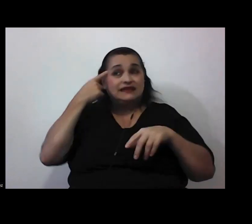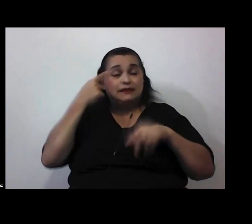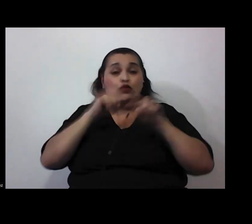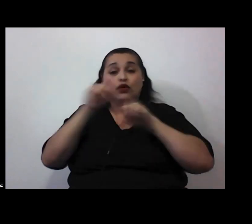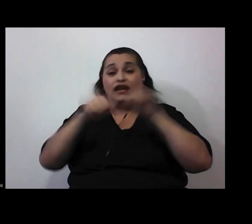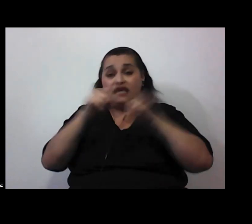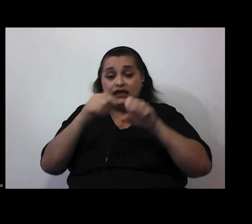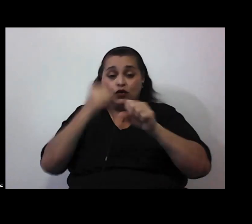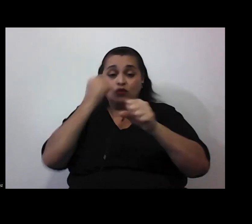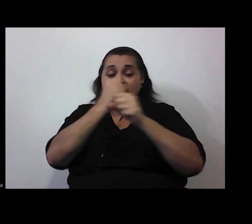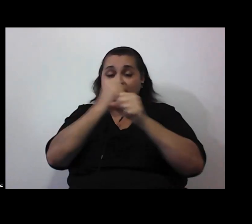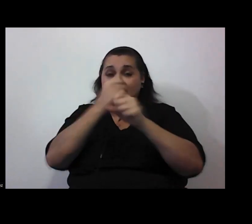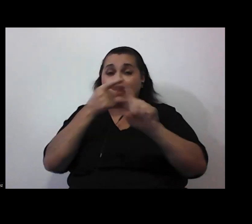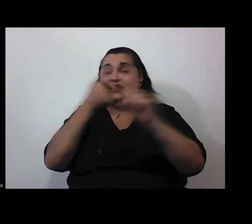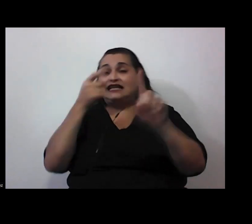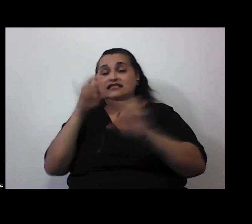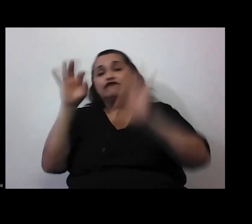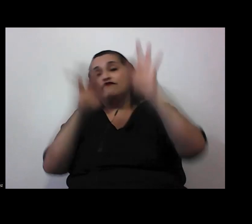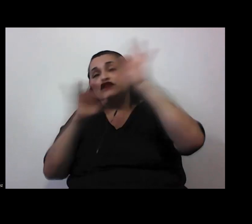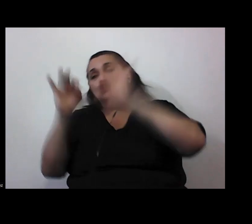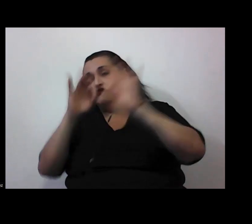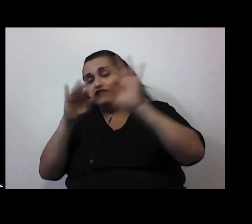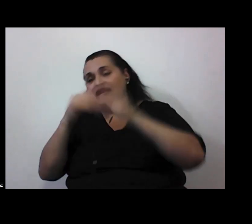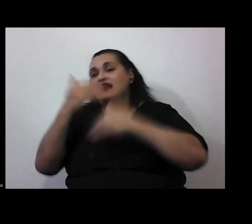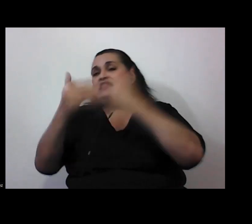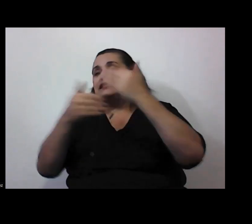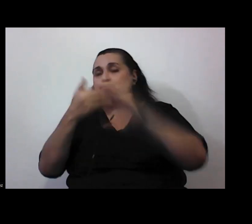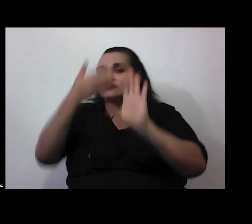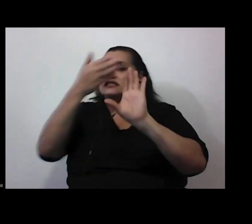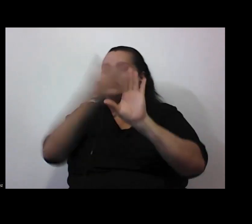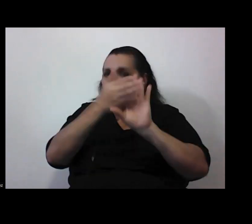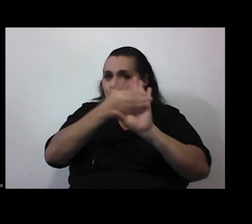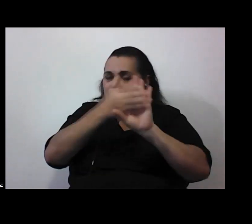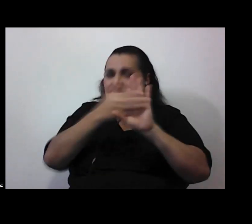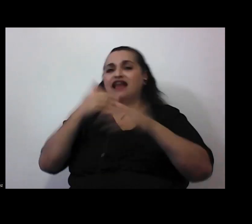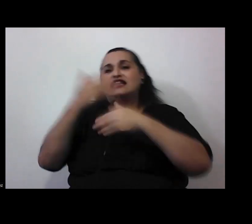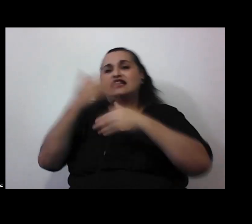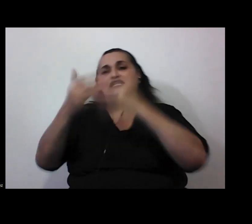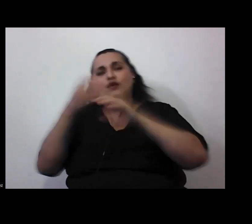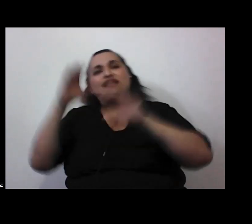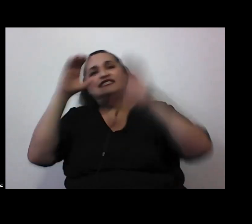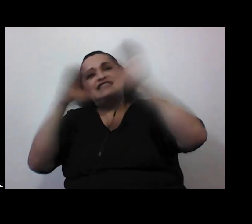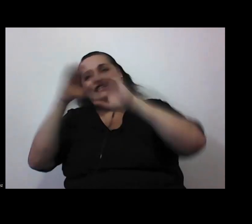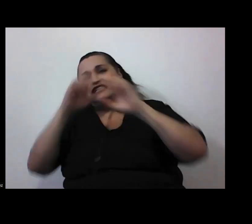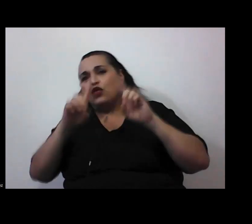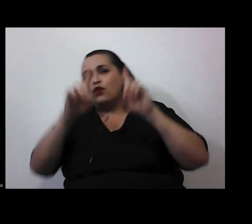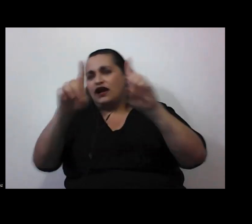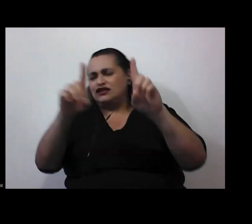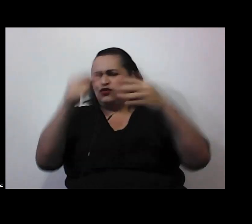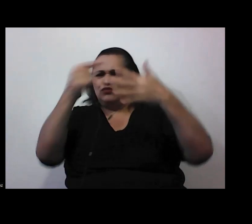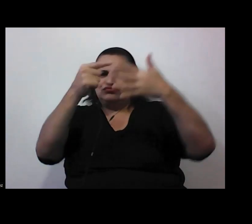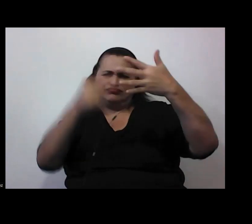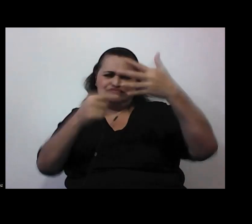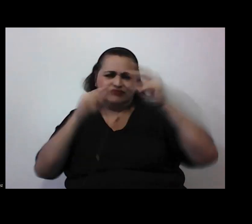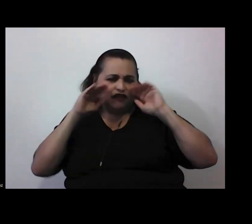trabajado desde la filosofía luego desde la psicología luego desde las ciencias de la educación entonces hay infinidad de enfoques